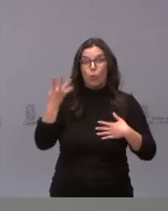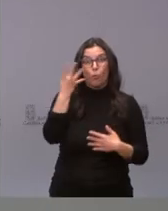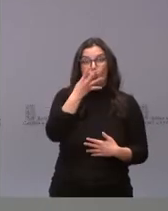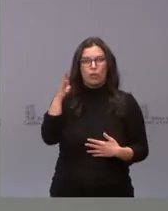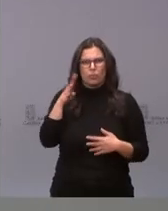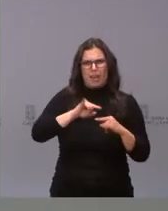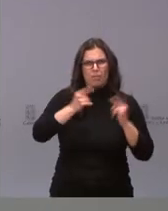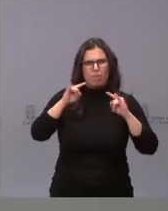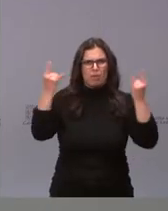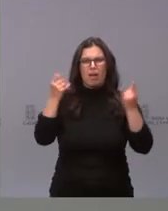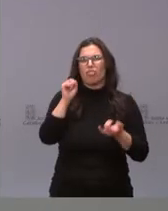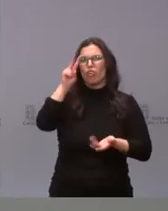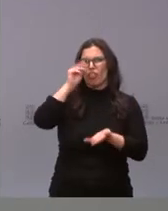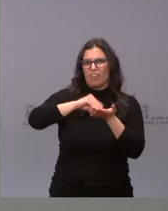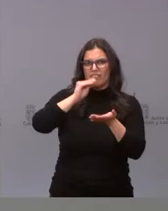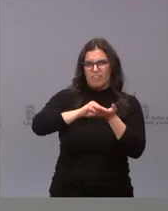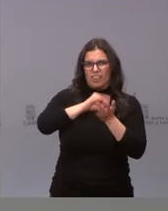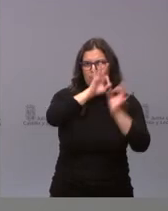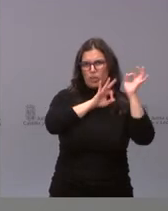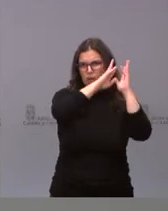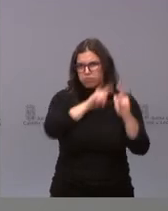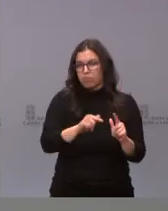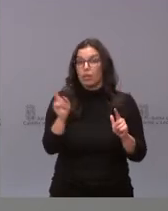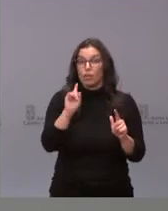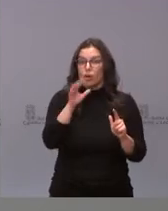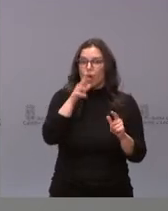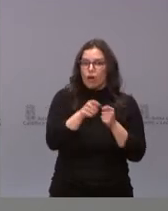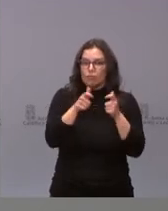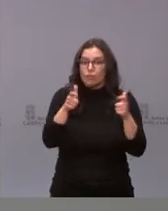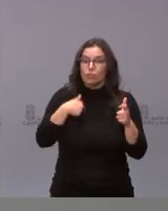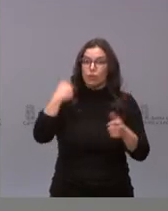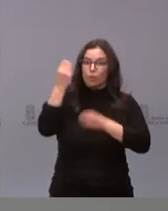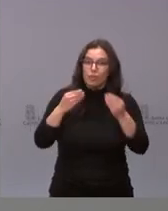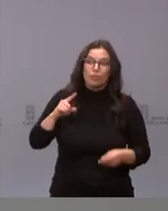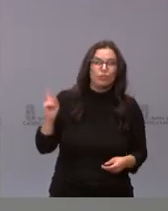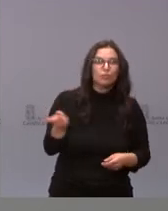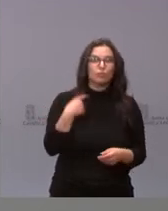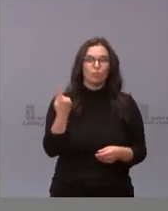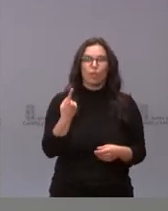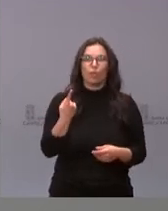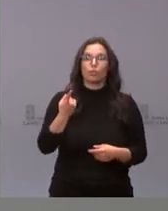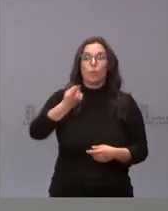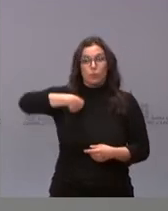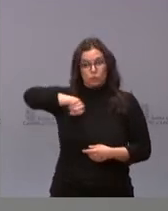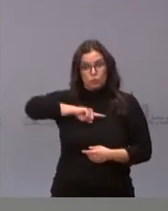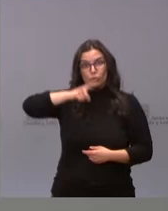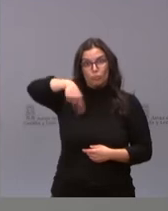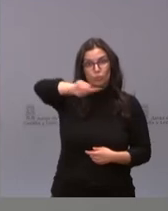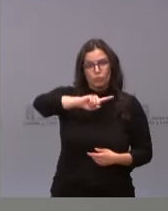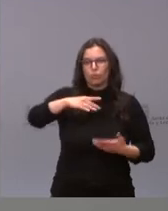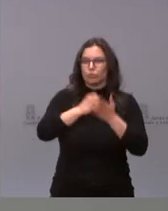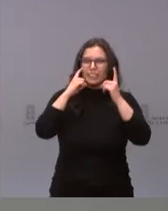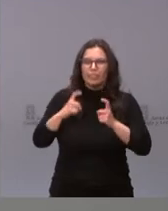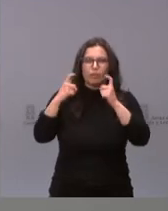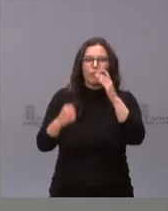multiplicamos por 12 la incidencia acumulada. Estamos haciendo todos, yo creo que la población y nosotros, todos los esfuerzos posibles para